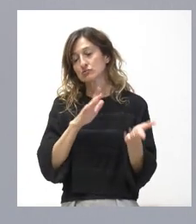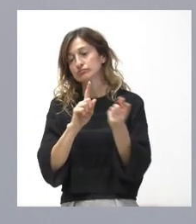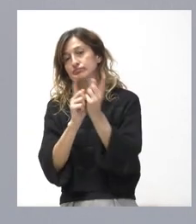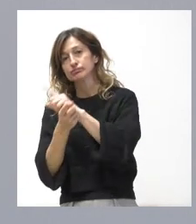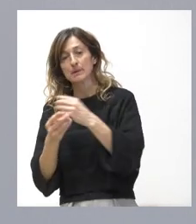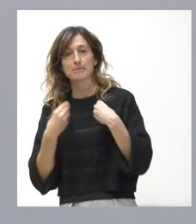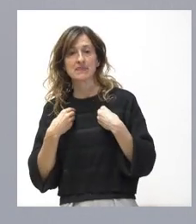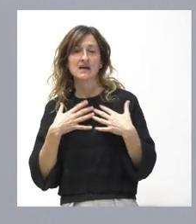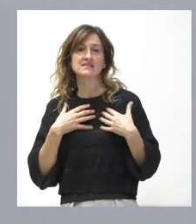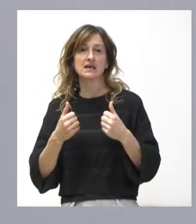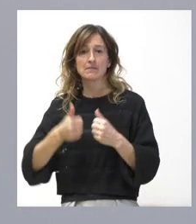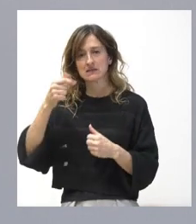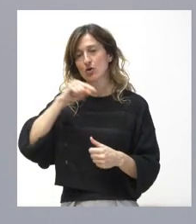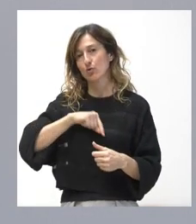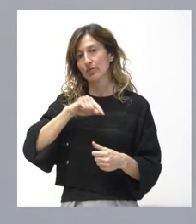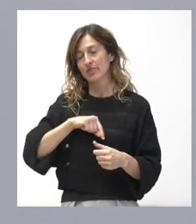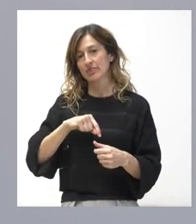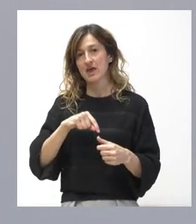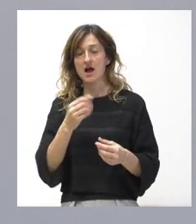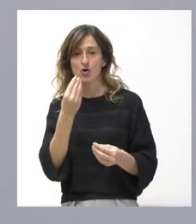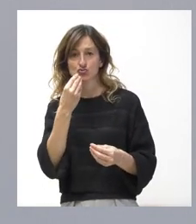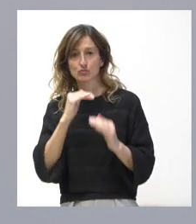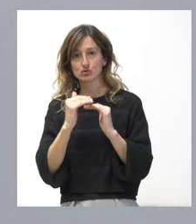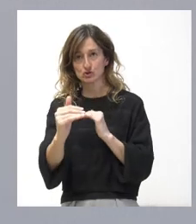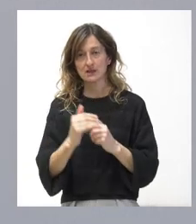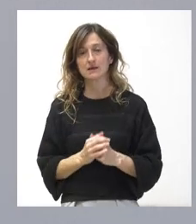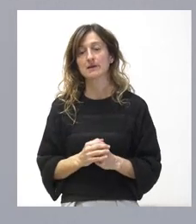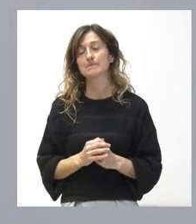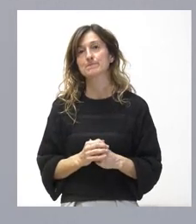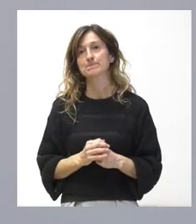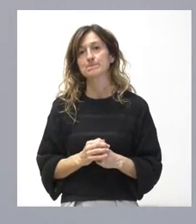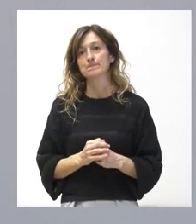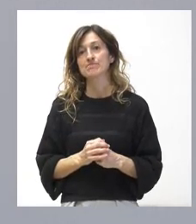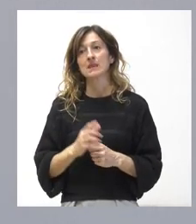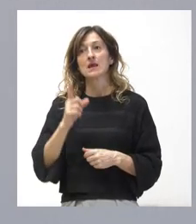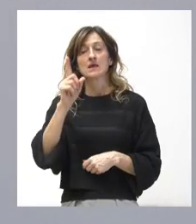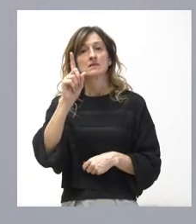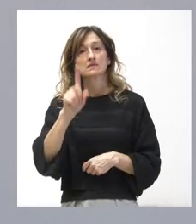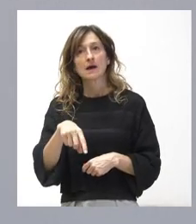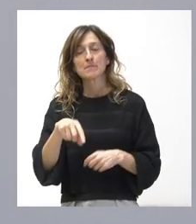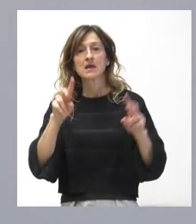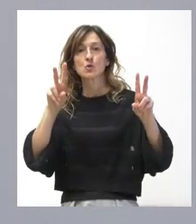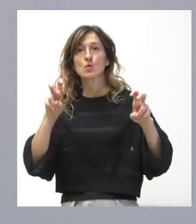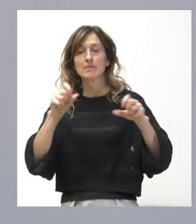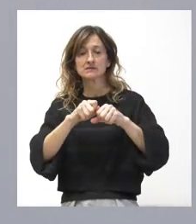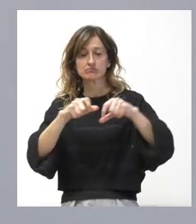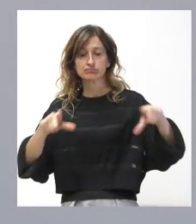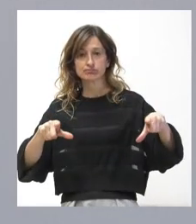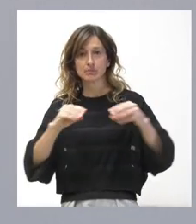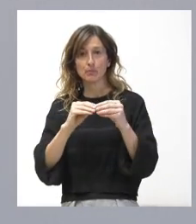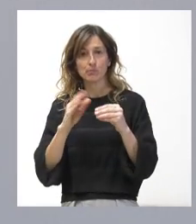y con mayor conciencia del consumo sostenible. Asimismo, se incorporan nuevas instalaciones productivas